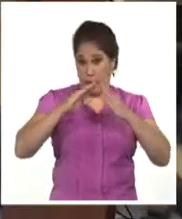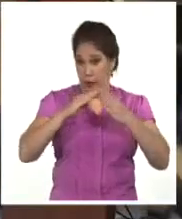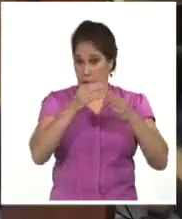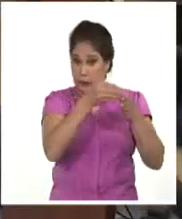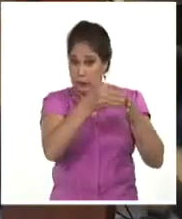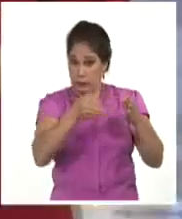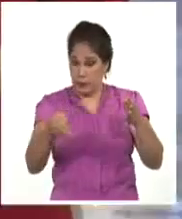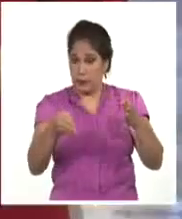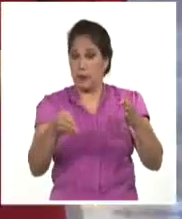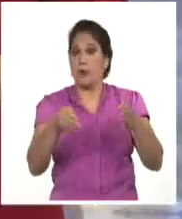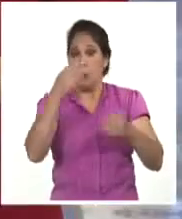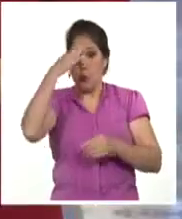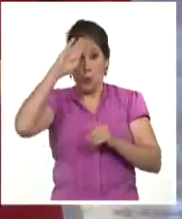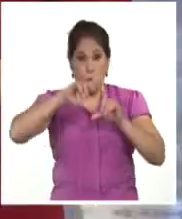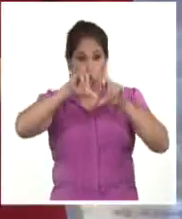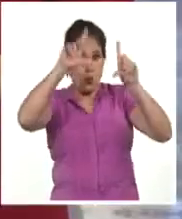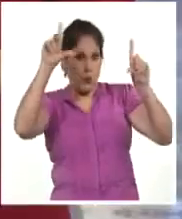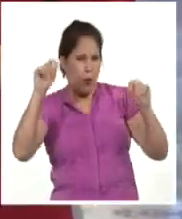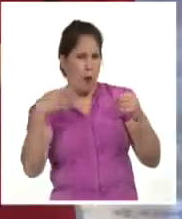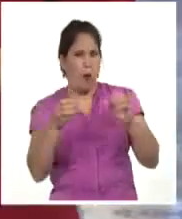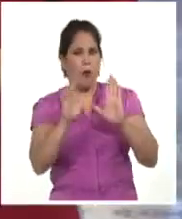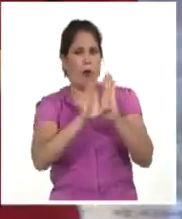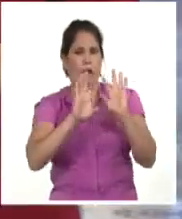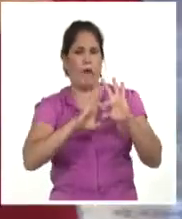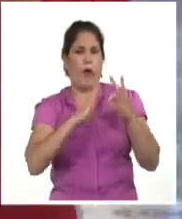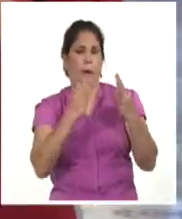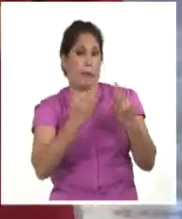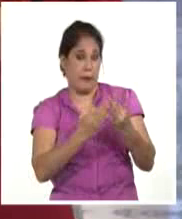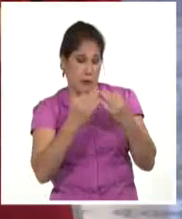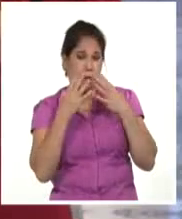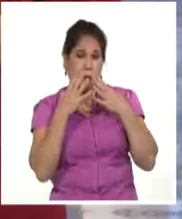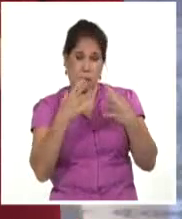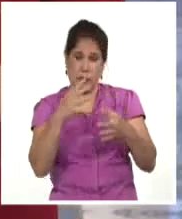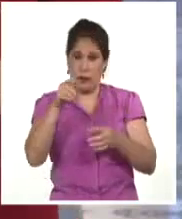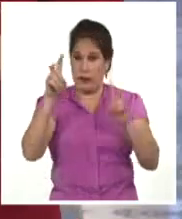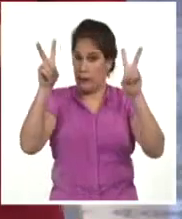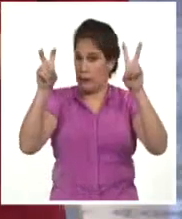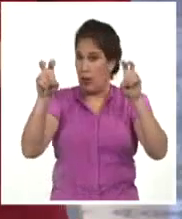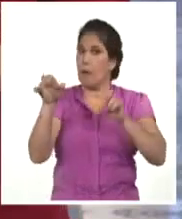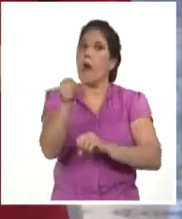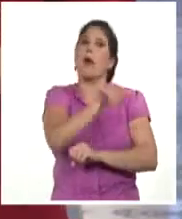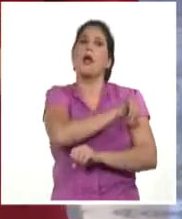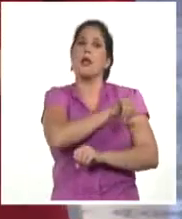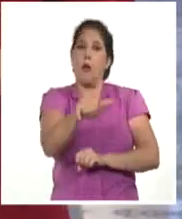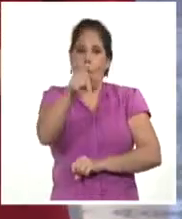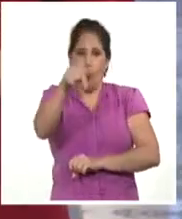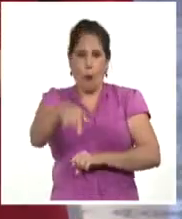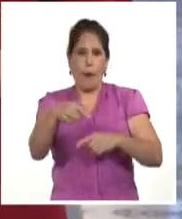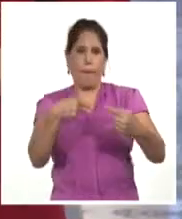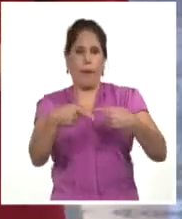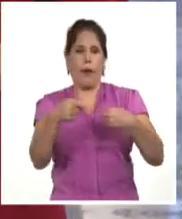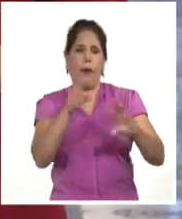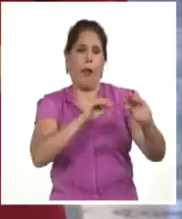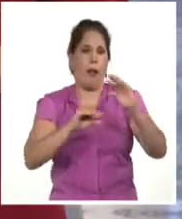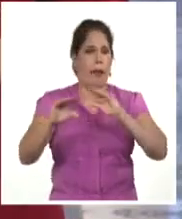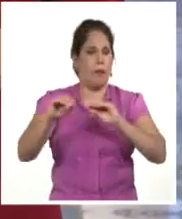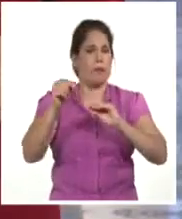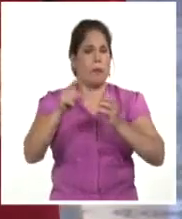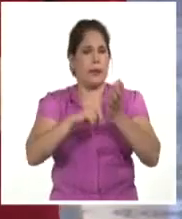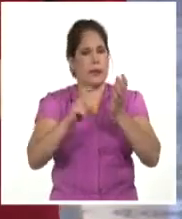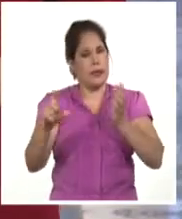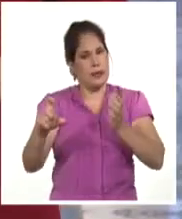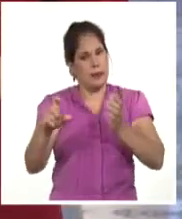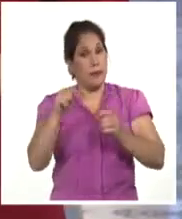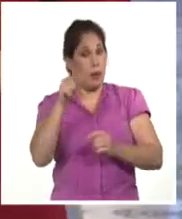días de los cubanos ha sido el Código de las Familias. Este tema también ocupó espacio en la agenda partidista